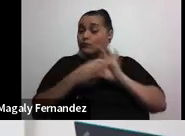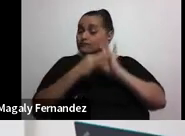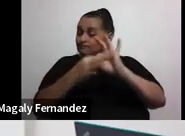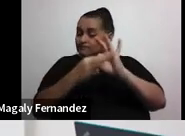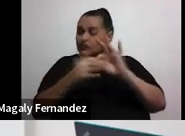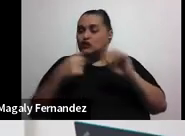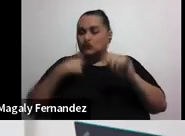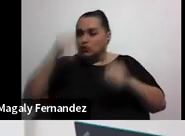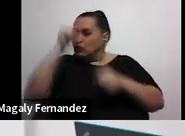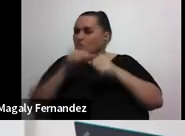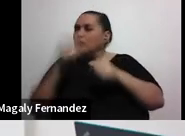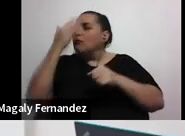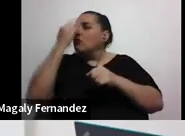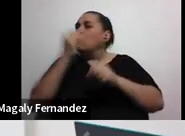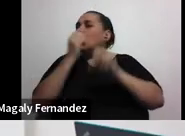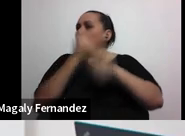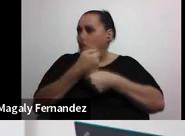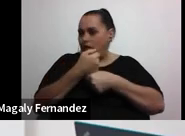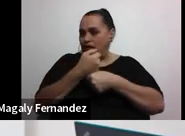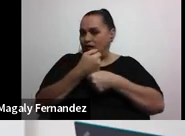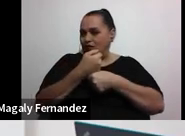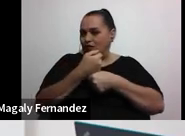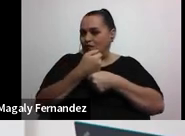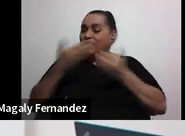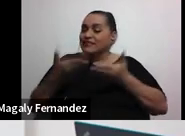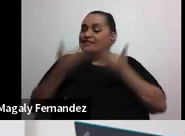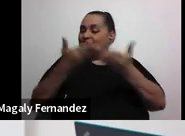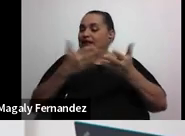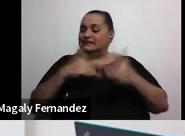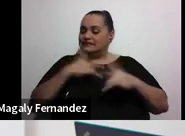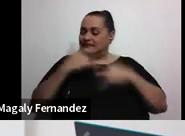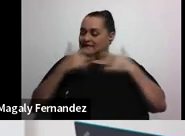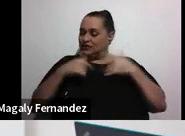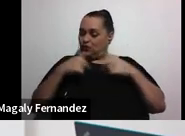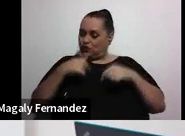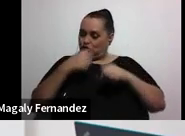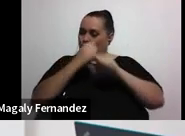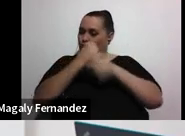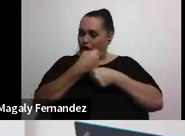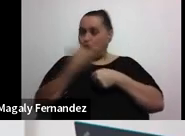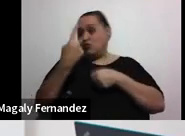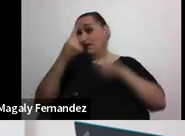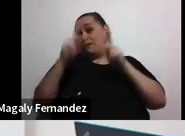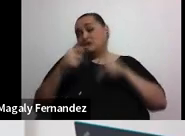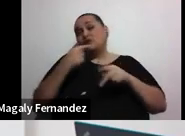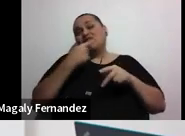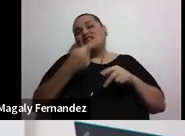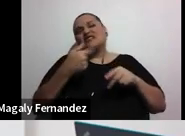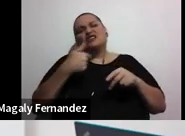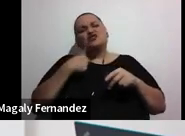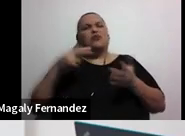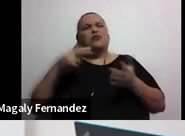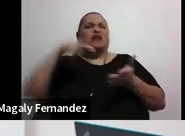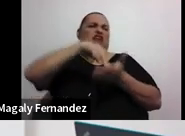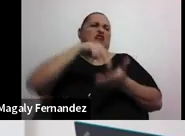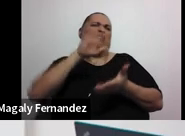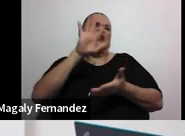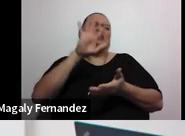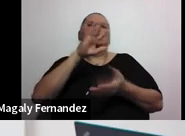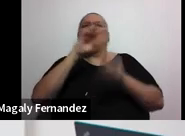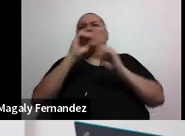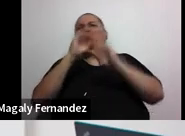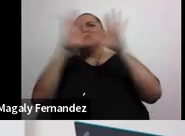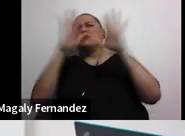lo hago y para qué darle sentido a lo que hago por ejemplo alguien puede decir ay para qué me levanto a las cinco de la mañana